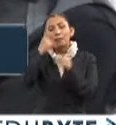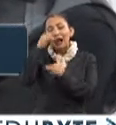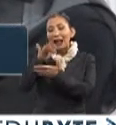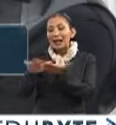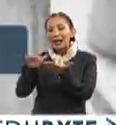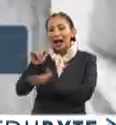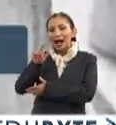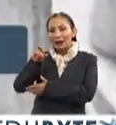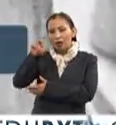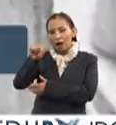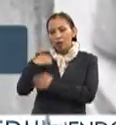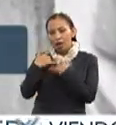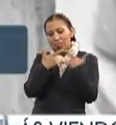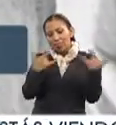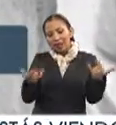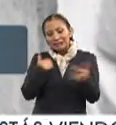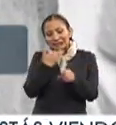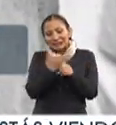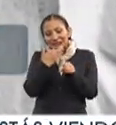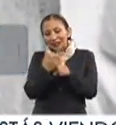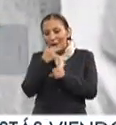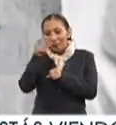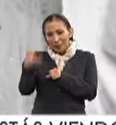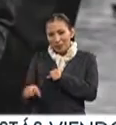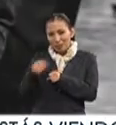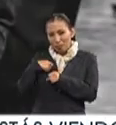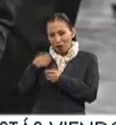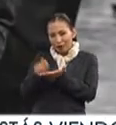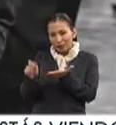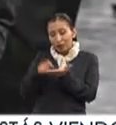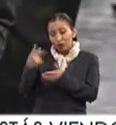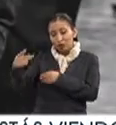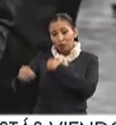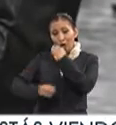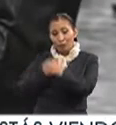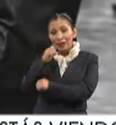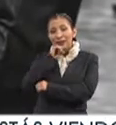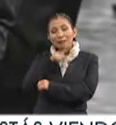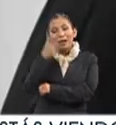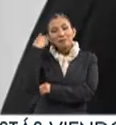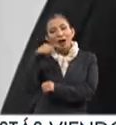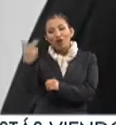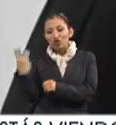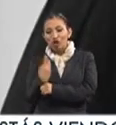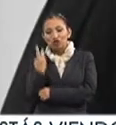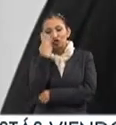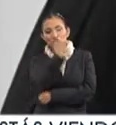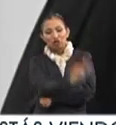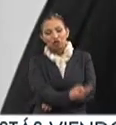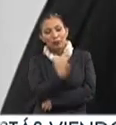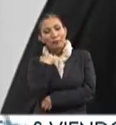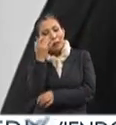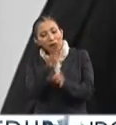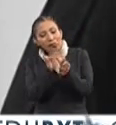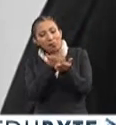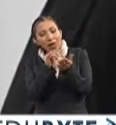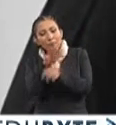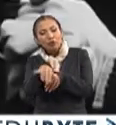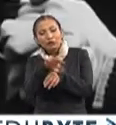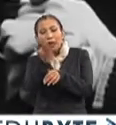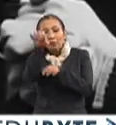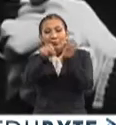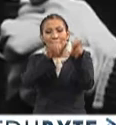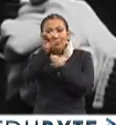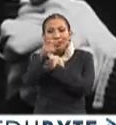para leer a Arreola, un relato de anécdotas sobre el escritor jalisciense y su obra, así como el viaje que ambos autores emprendieron en la búsqueda de